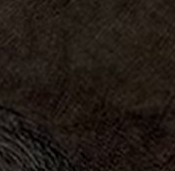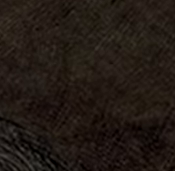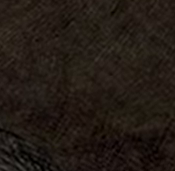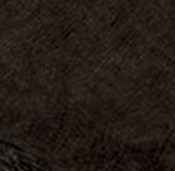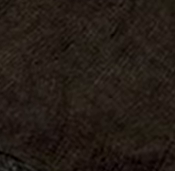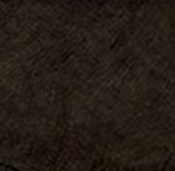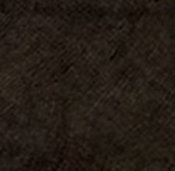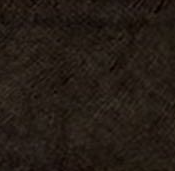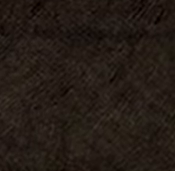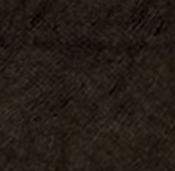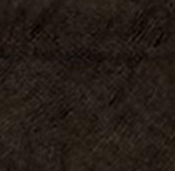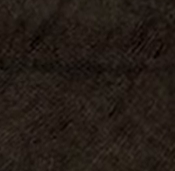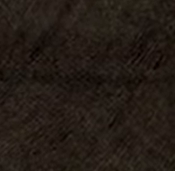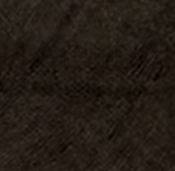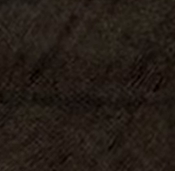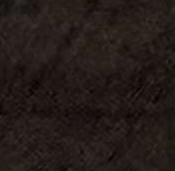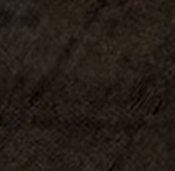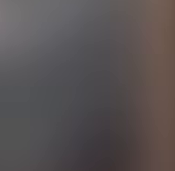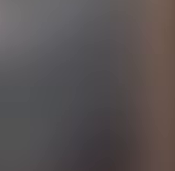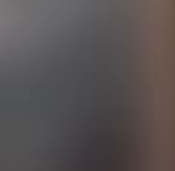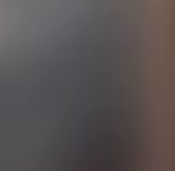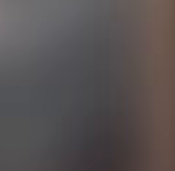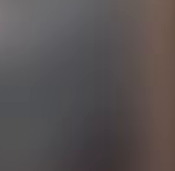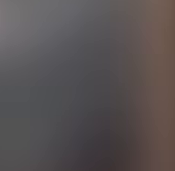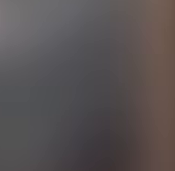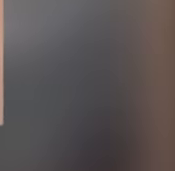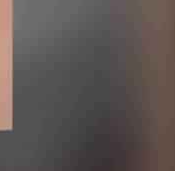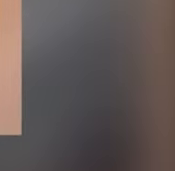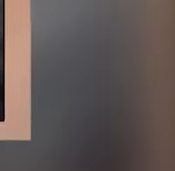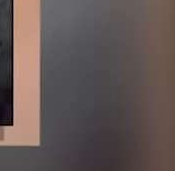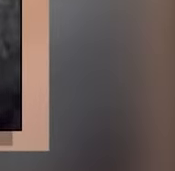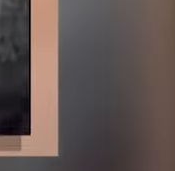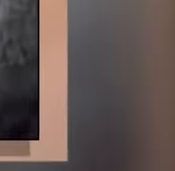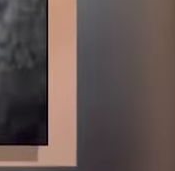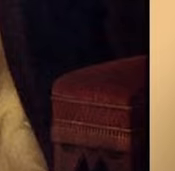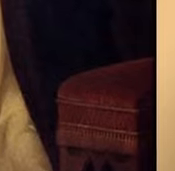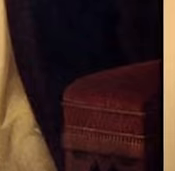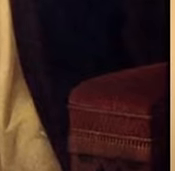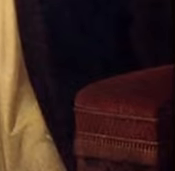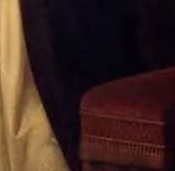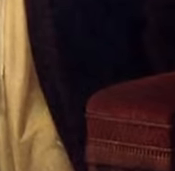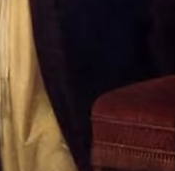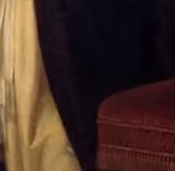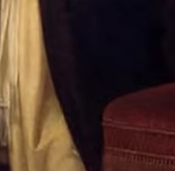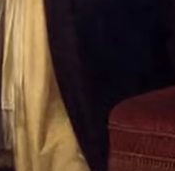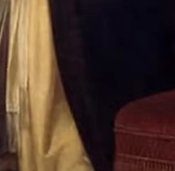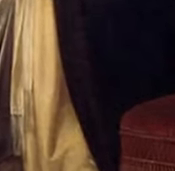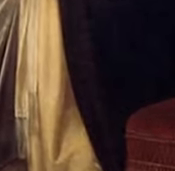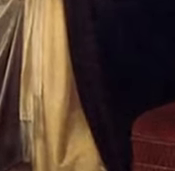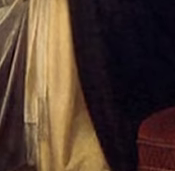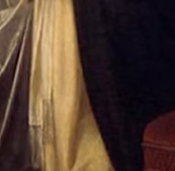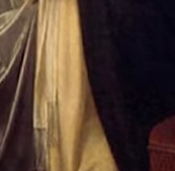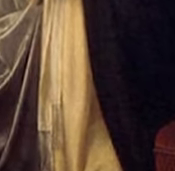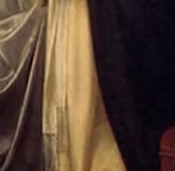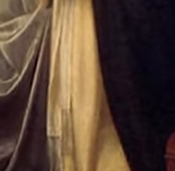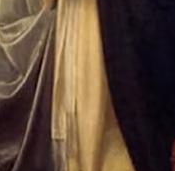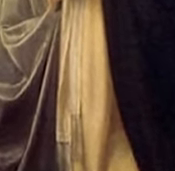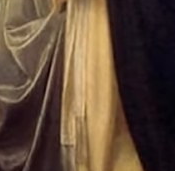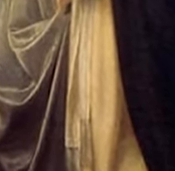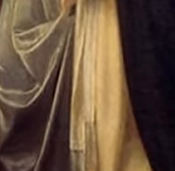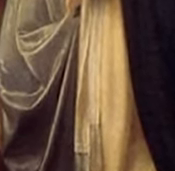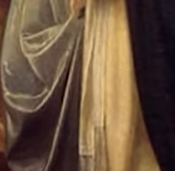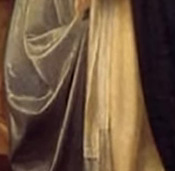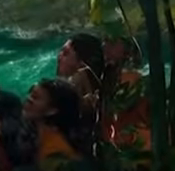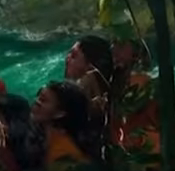Cristóbal Colón fue un navegante, cartógrafo, almirante y gobernador general de las Indias Occidentales al servicio de la Corona de